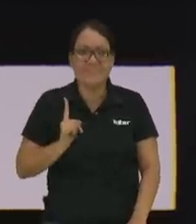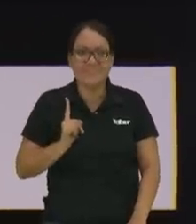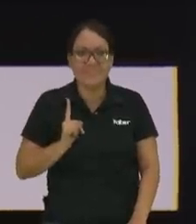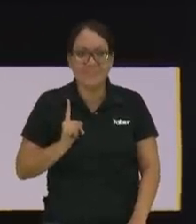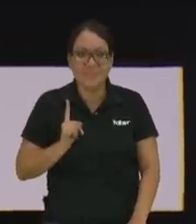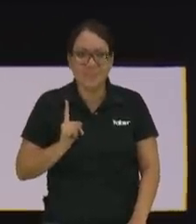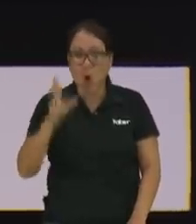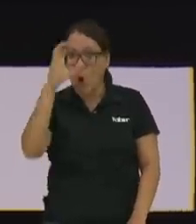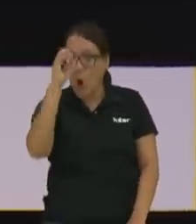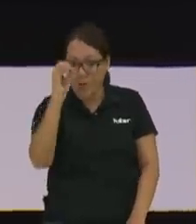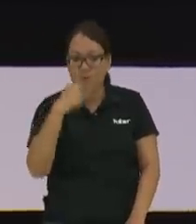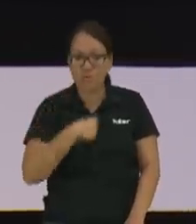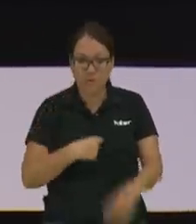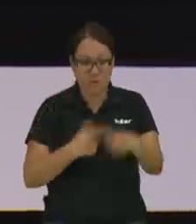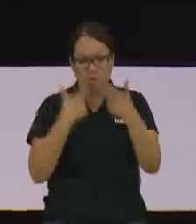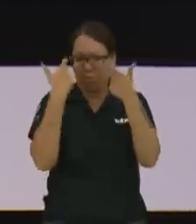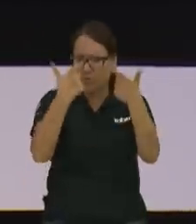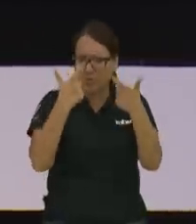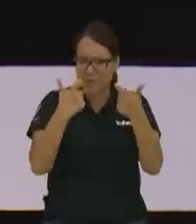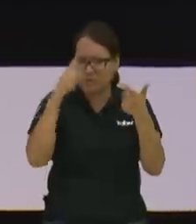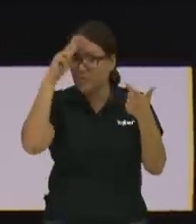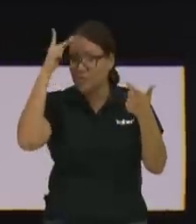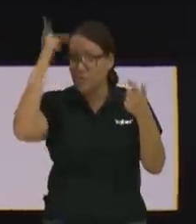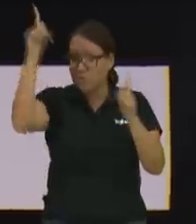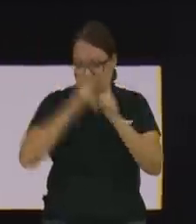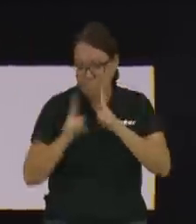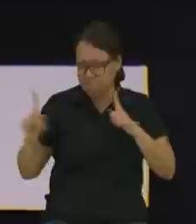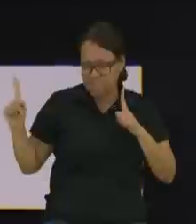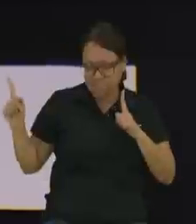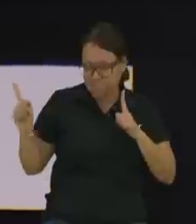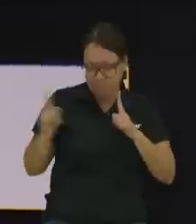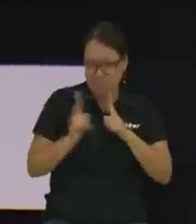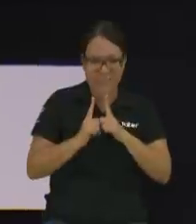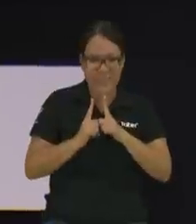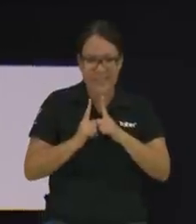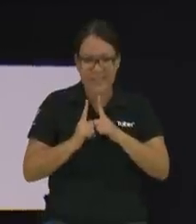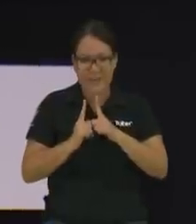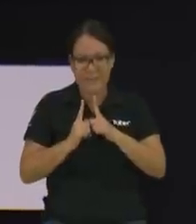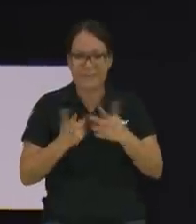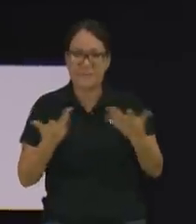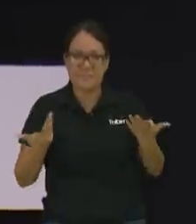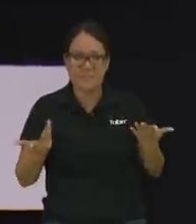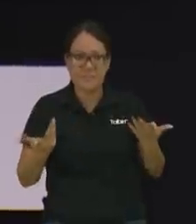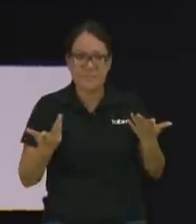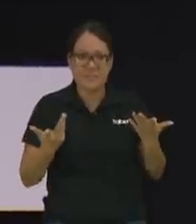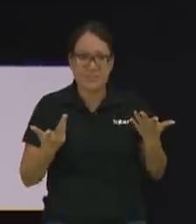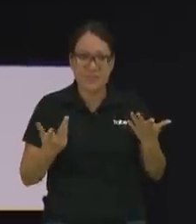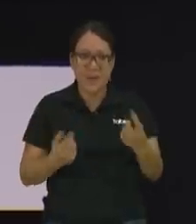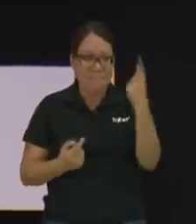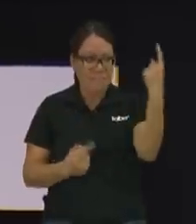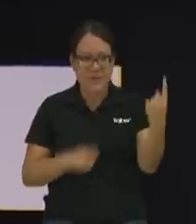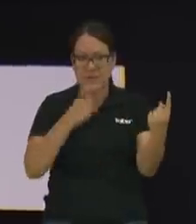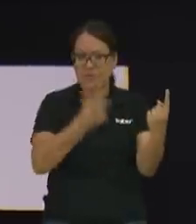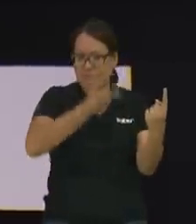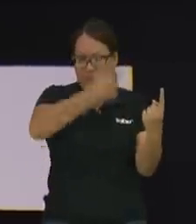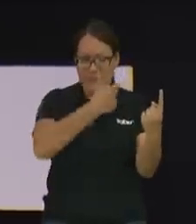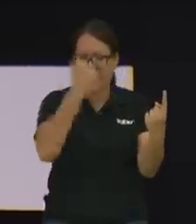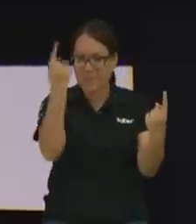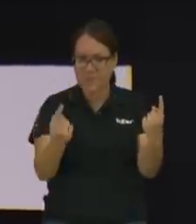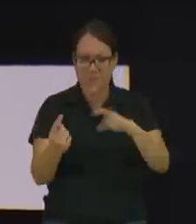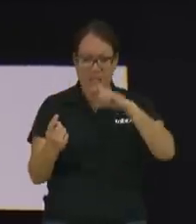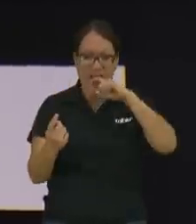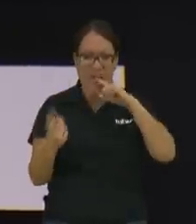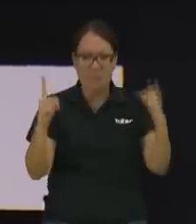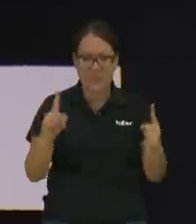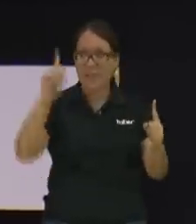o sea que tener riqueza en mi vida no es sinónimo que Dios está a mi favor Dios está con el rico y está con el pobre